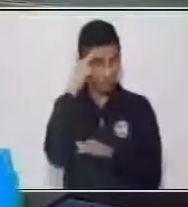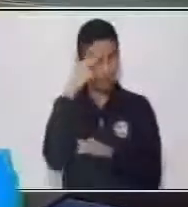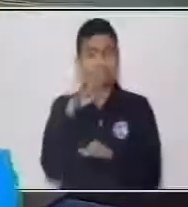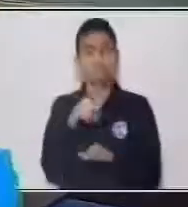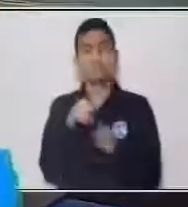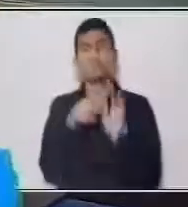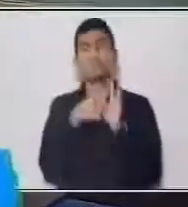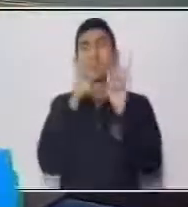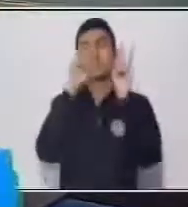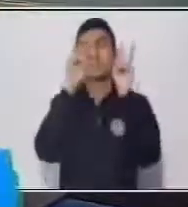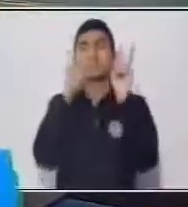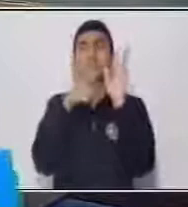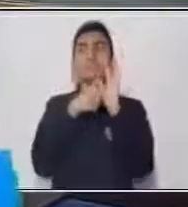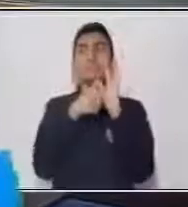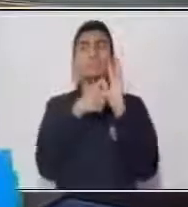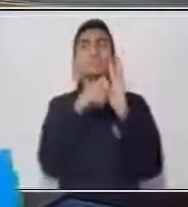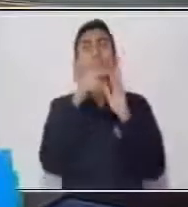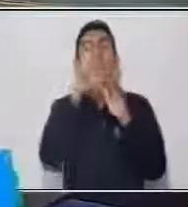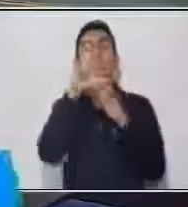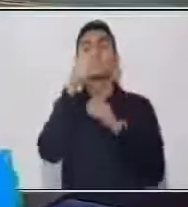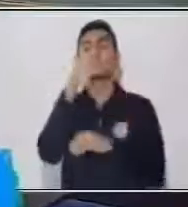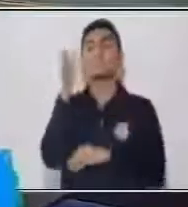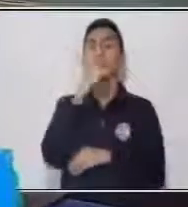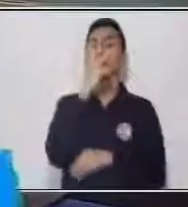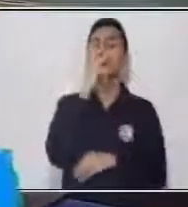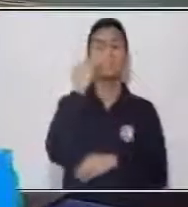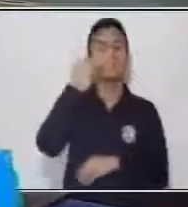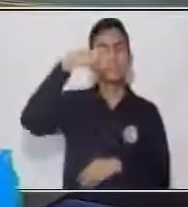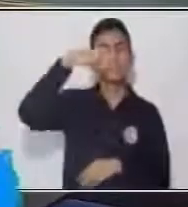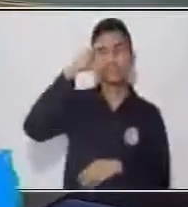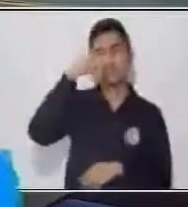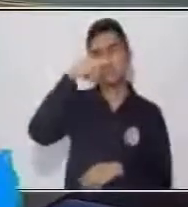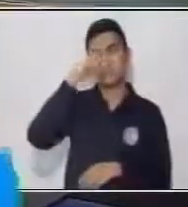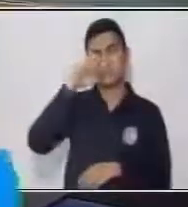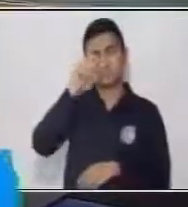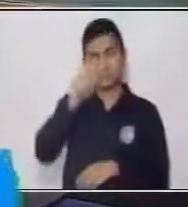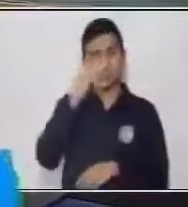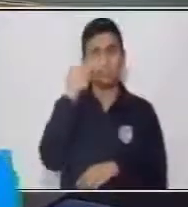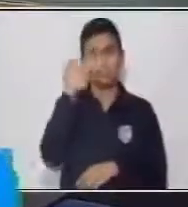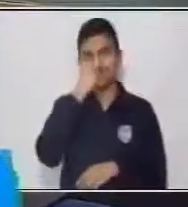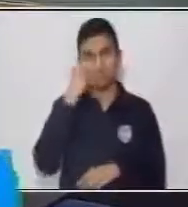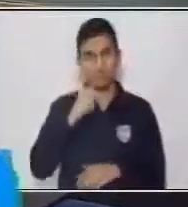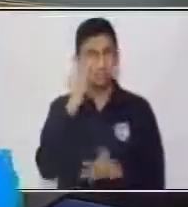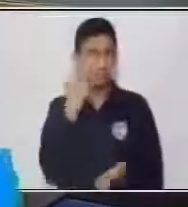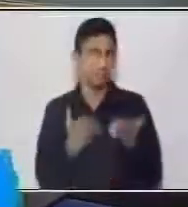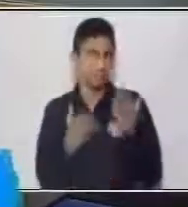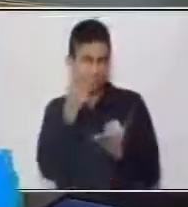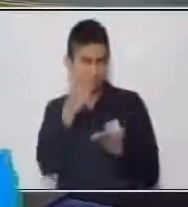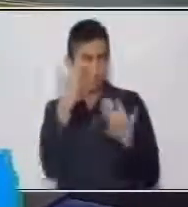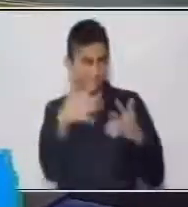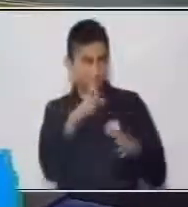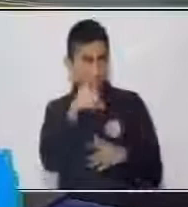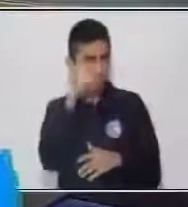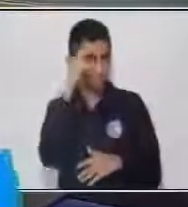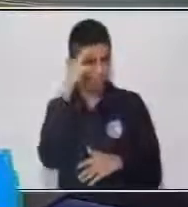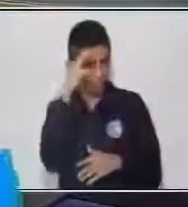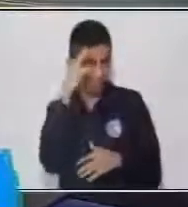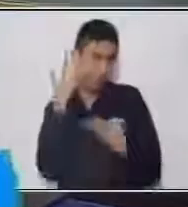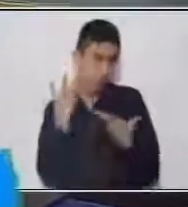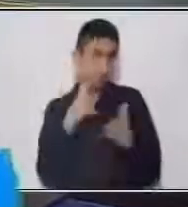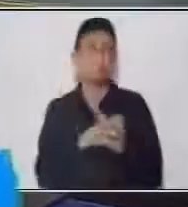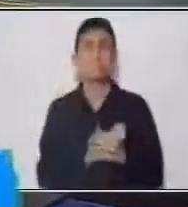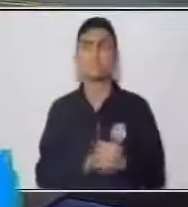el tema que vimos fue la hipótesis. A ver, ¿quién me dice qué es la hipótesis? ¿Se recuerda? ¿Sí?